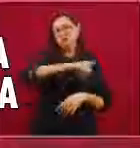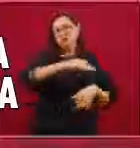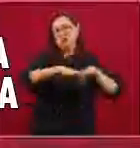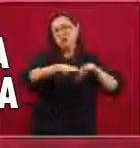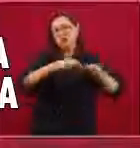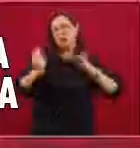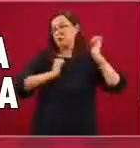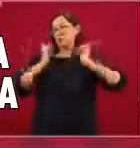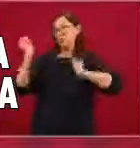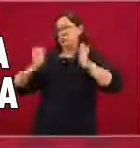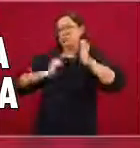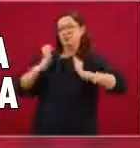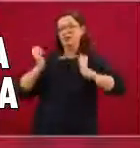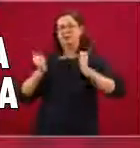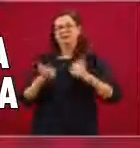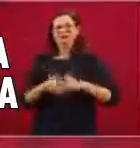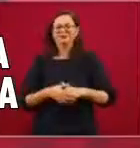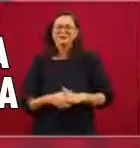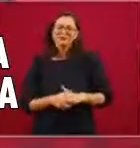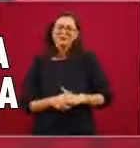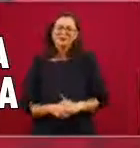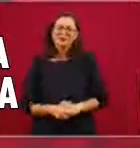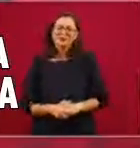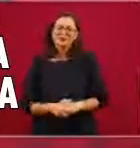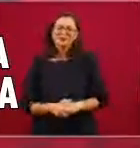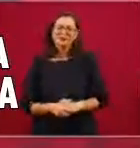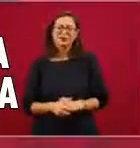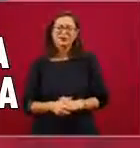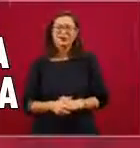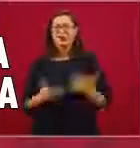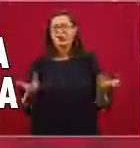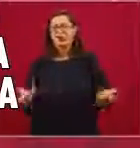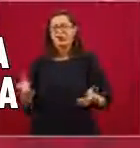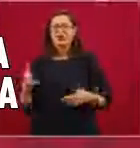¿Cómo vamos a hacer el grito? ¿Cómo se va a llevar a cabo?